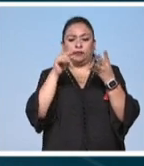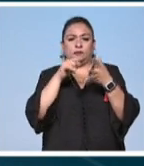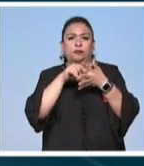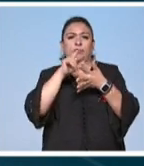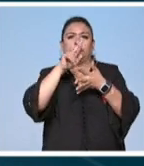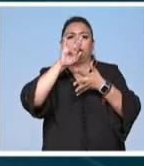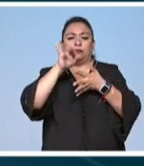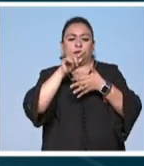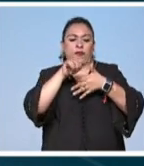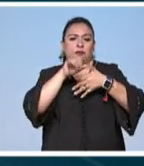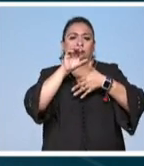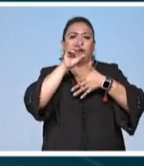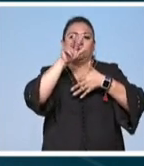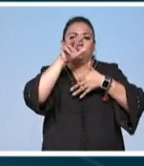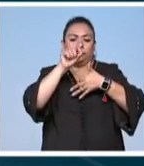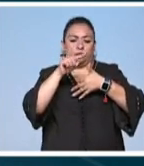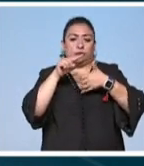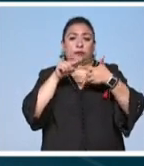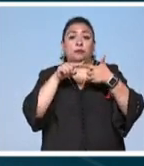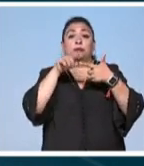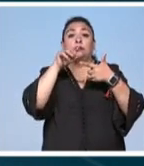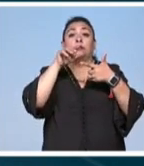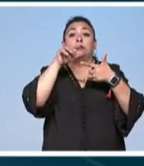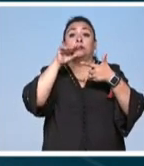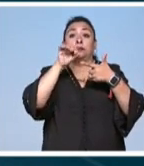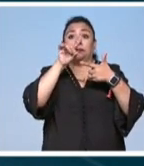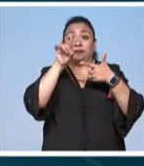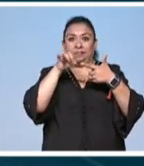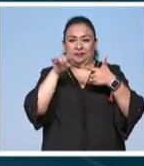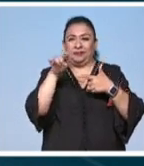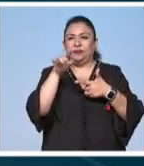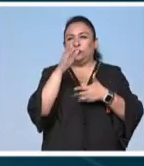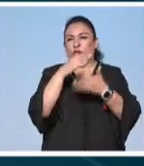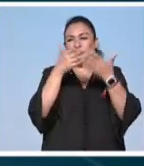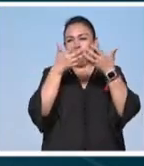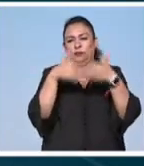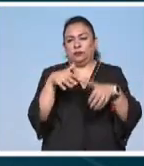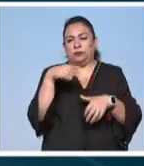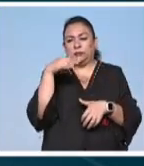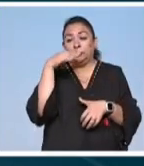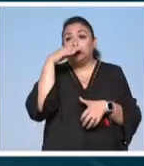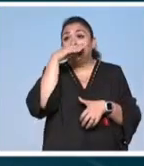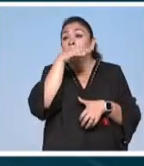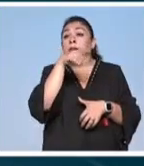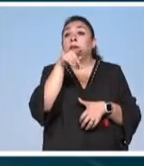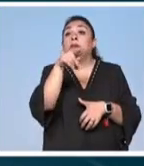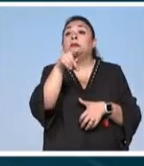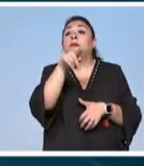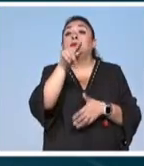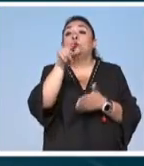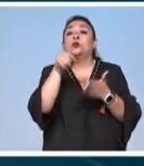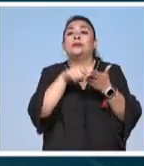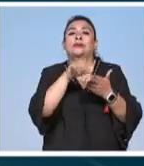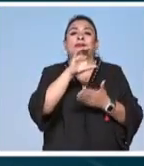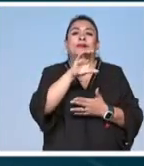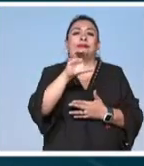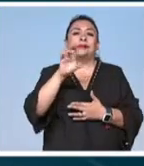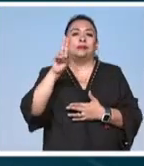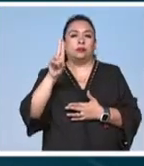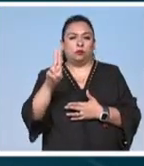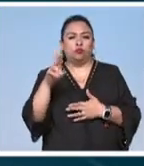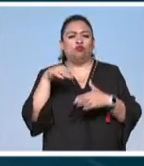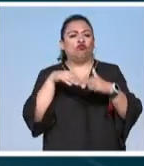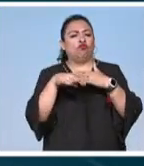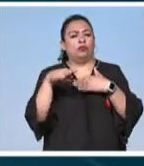rojo joselius cuevas y leopoldo méndez todas las funciones son gratuitas y se realizan en el centro cultural universitario